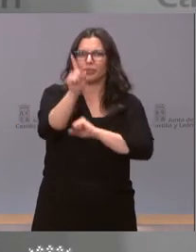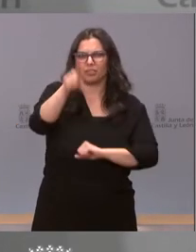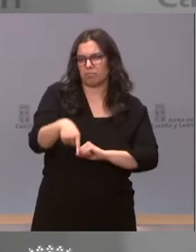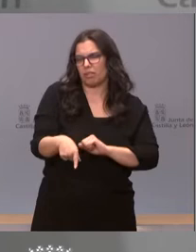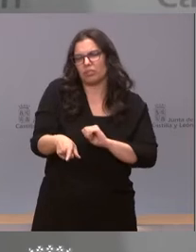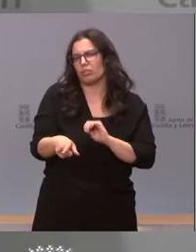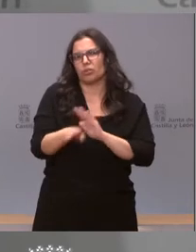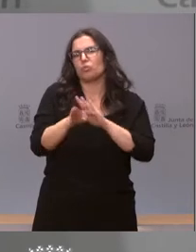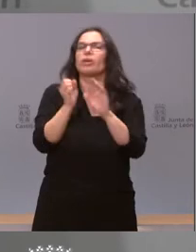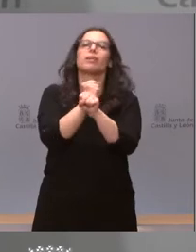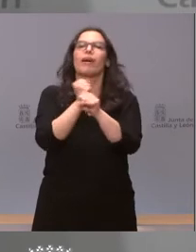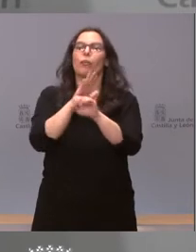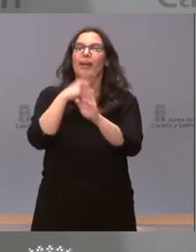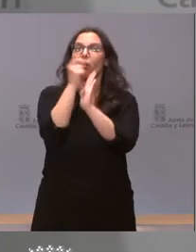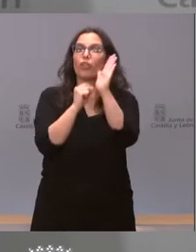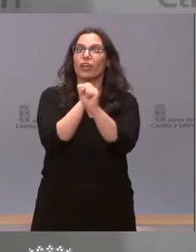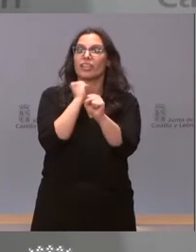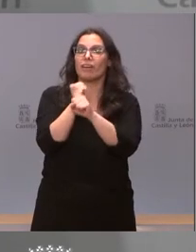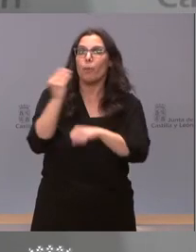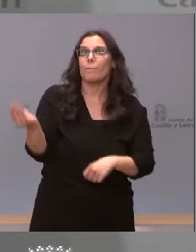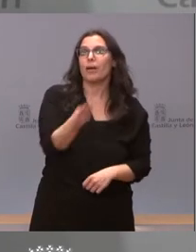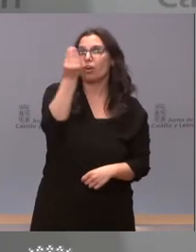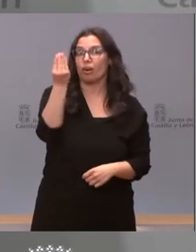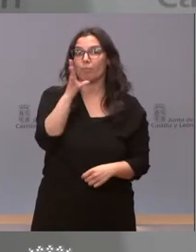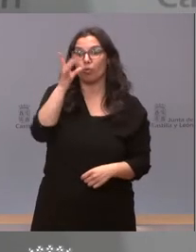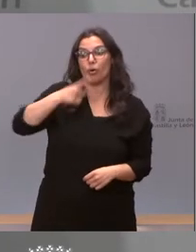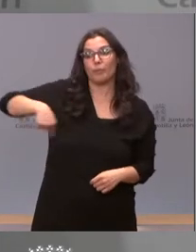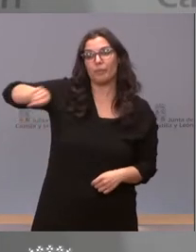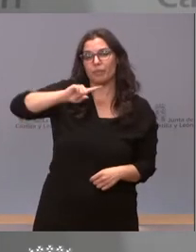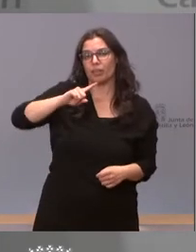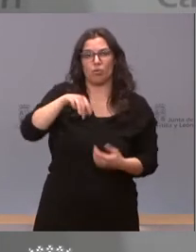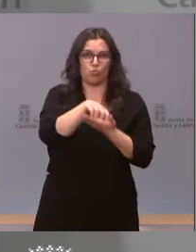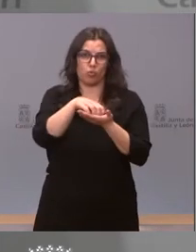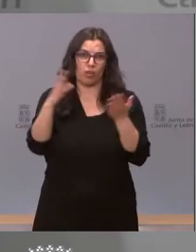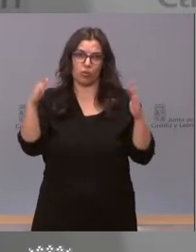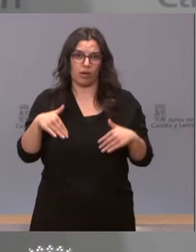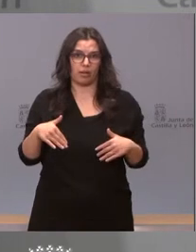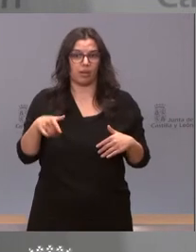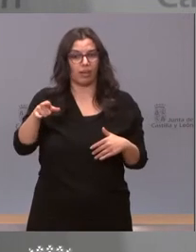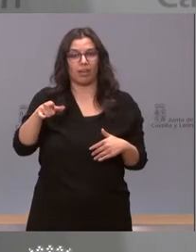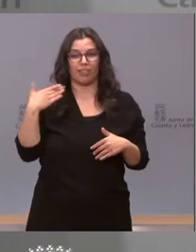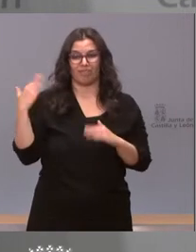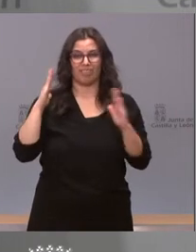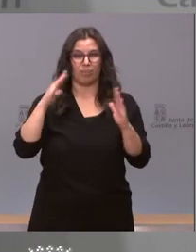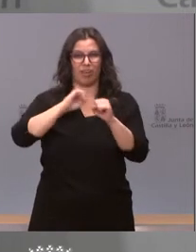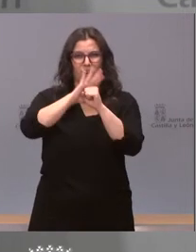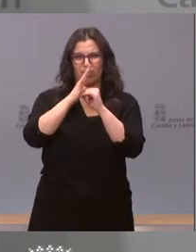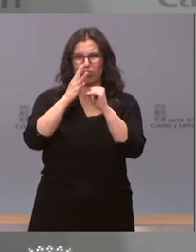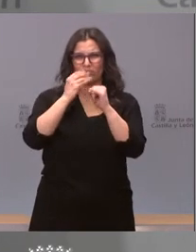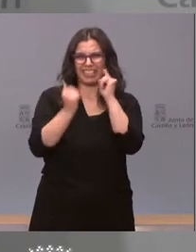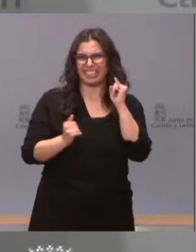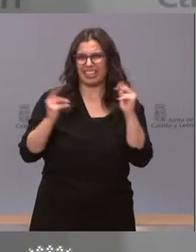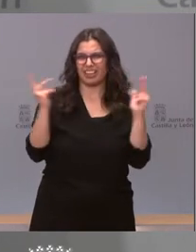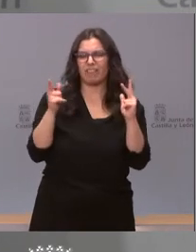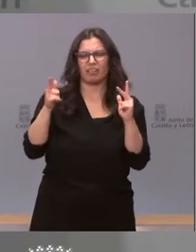por mejorar las condiciones de quienes han sido sin duda los héroes de esta crisis. Es sorprendente